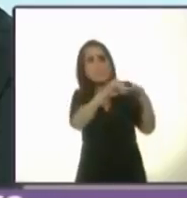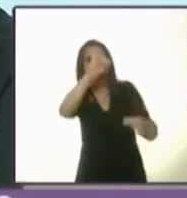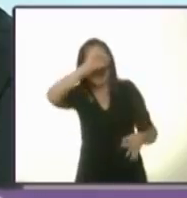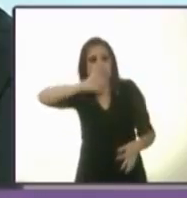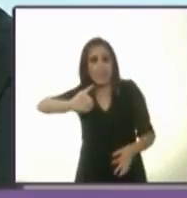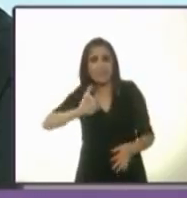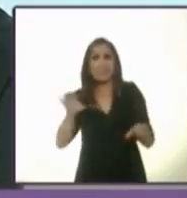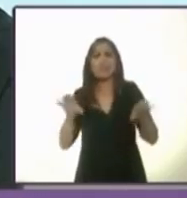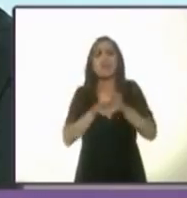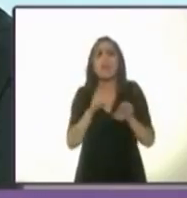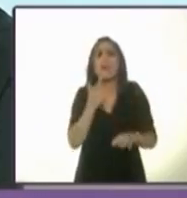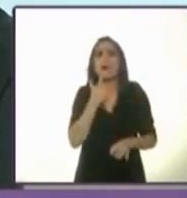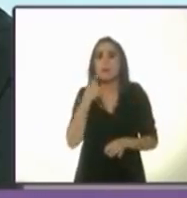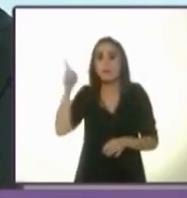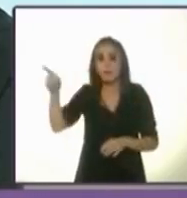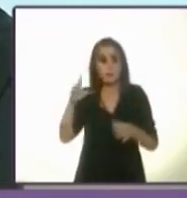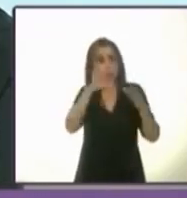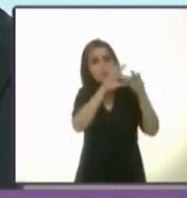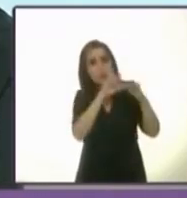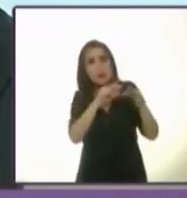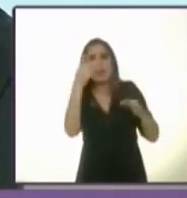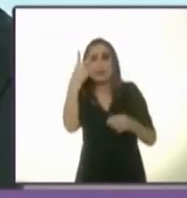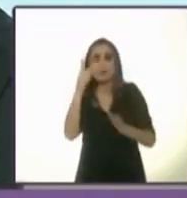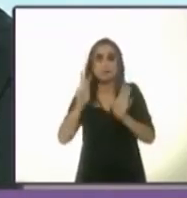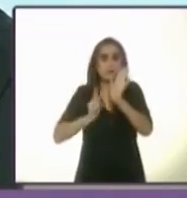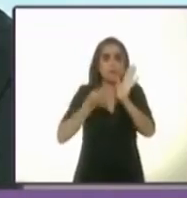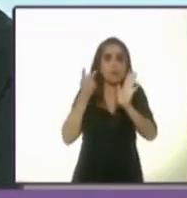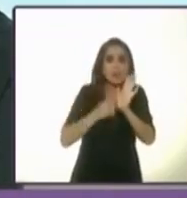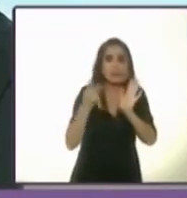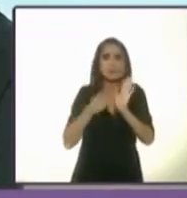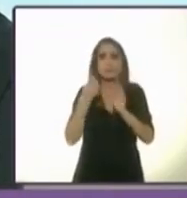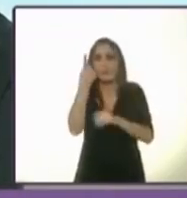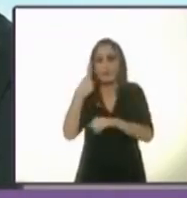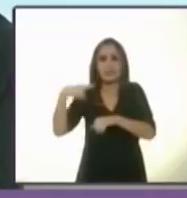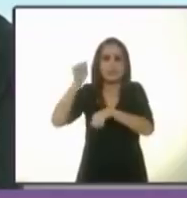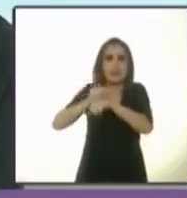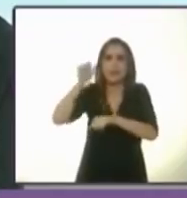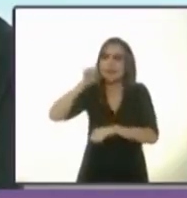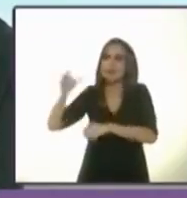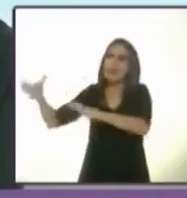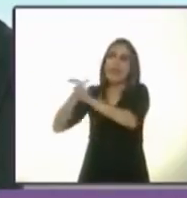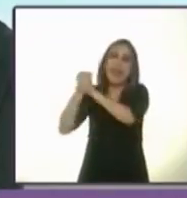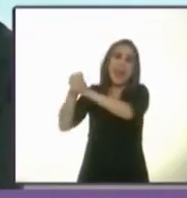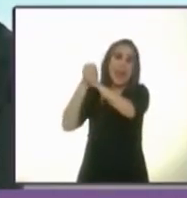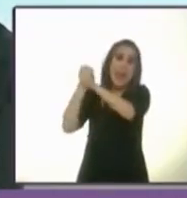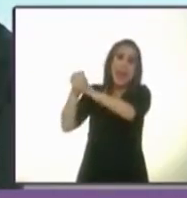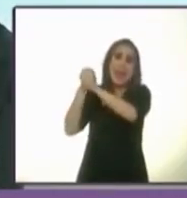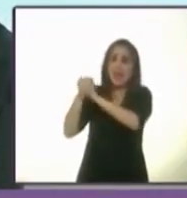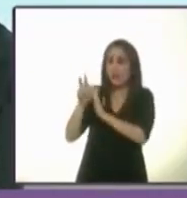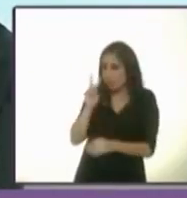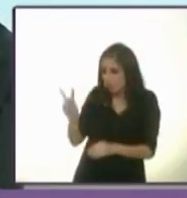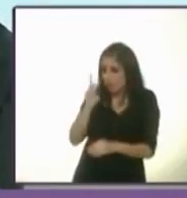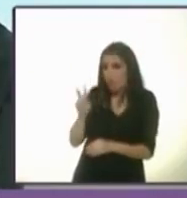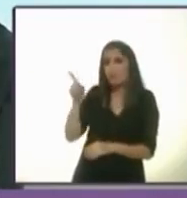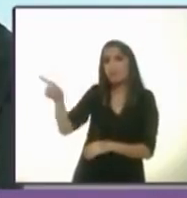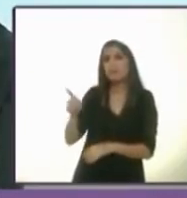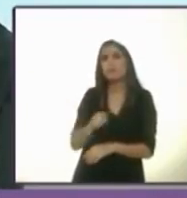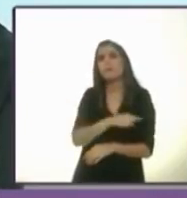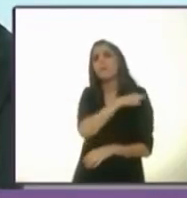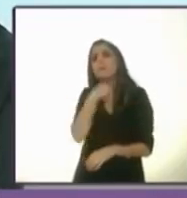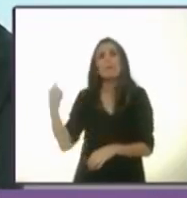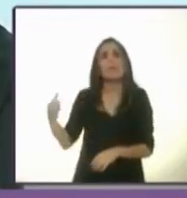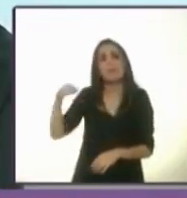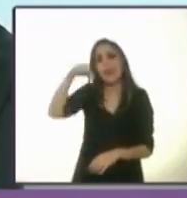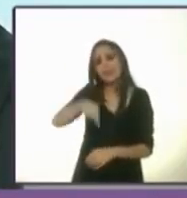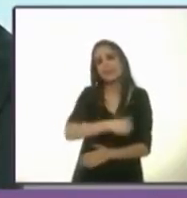que aún viniendo a sacarte a pasear dos veces a la semana, tomándote de la mano, no vas a tener manera de explicarle que perdiste la